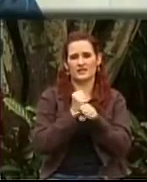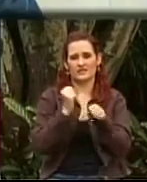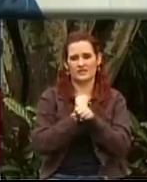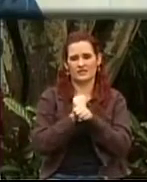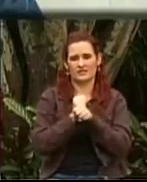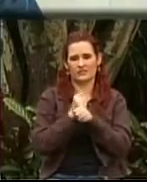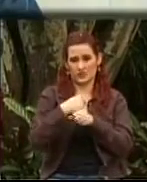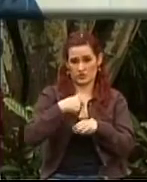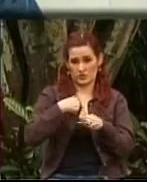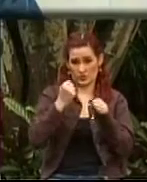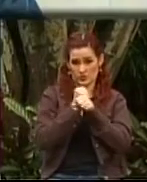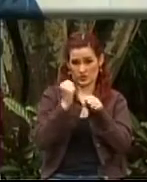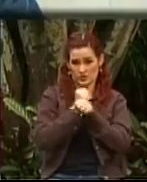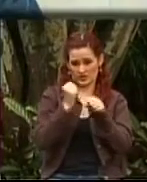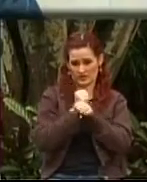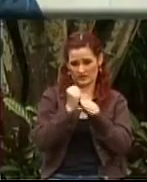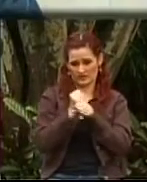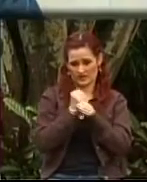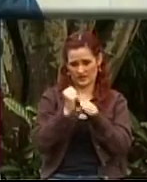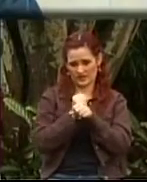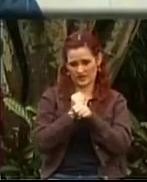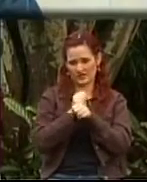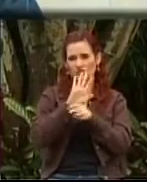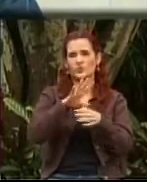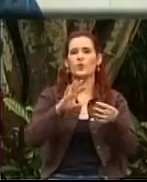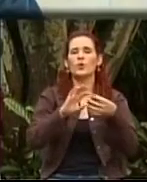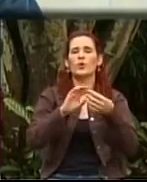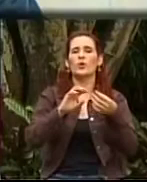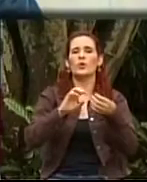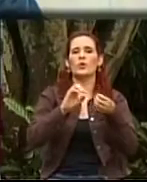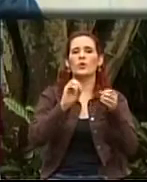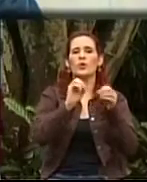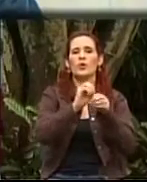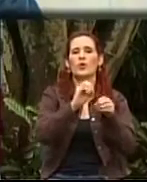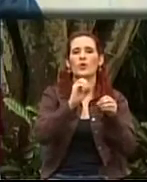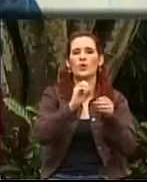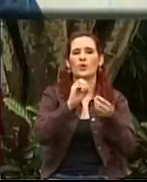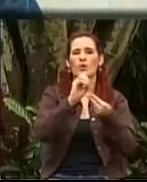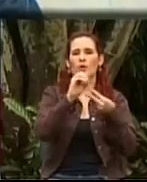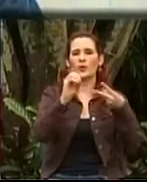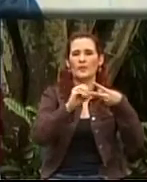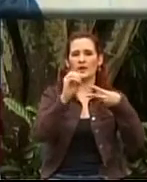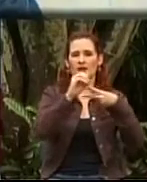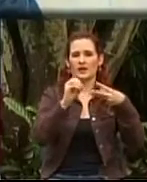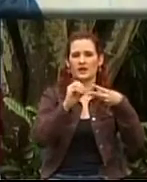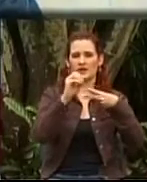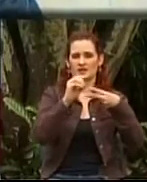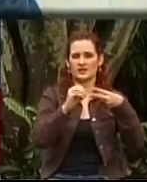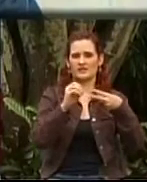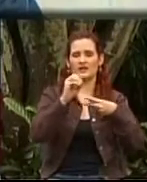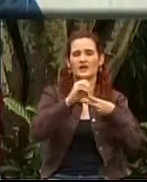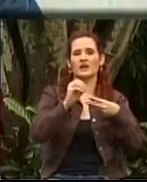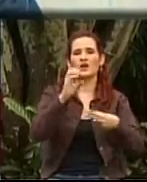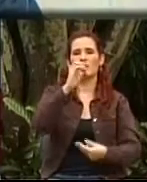por la oficina, una cooperativa, Cotescon. Sí.